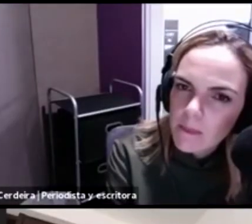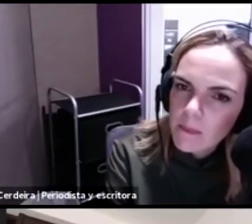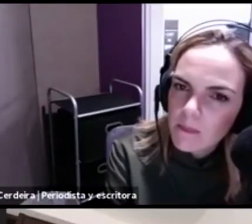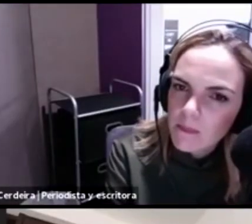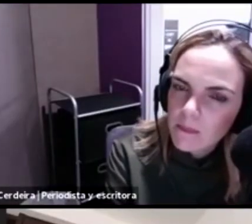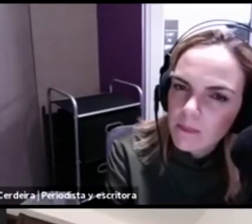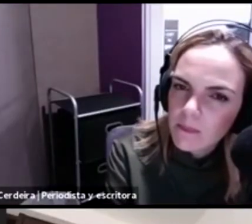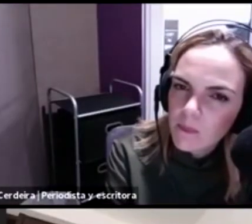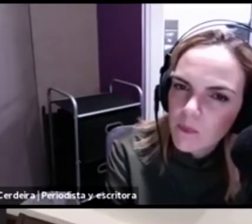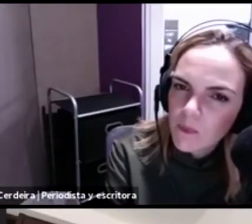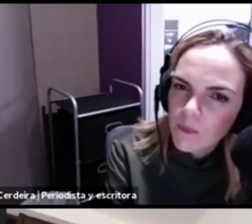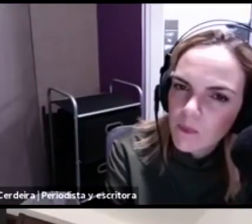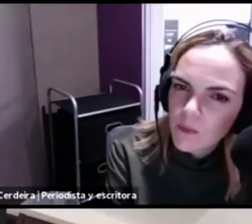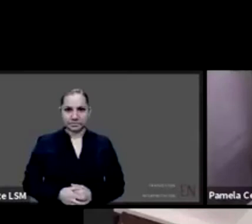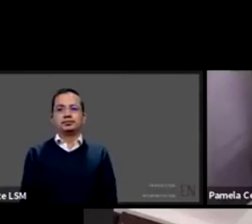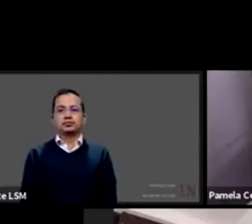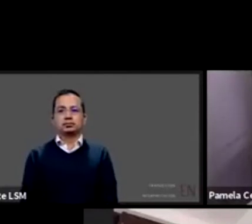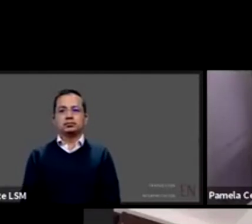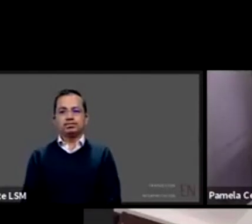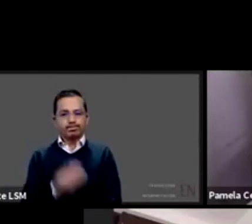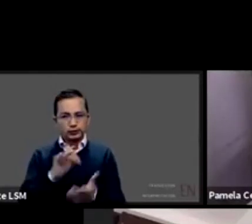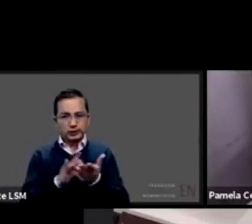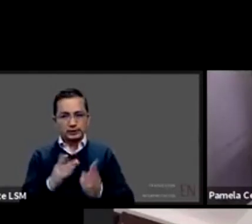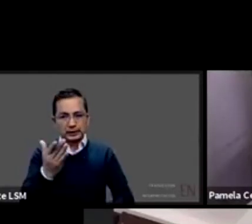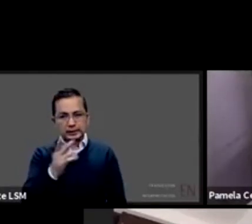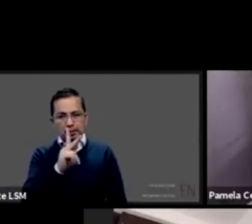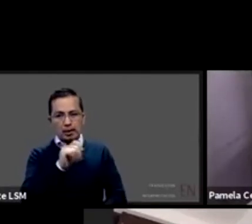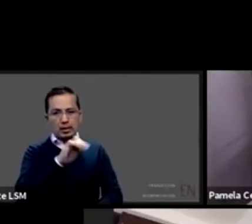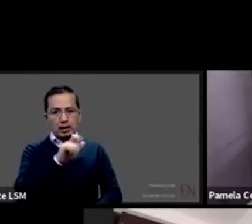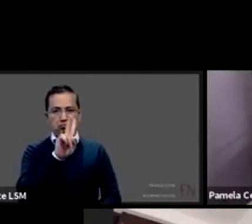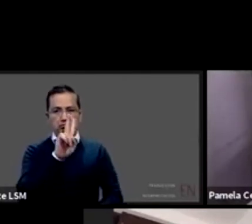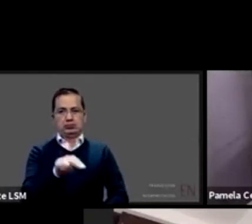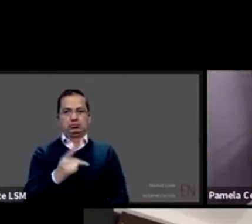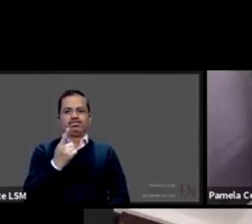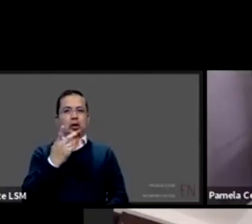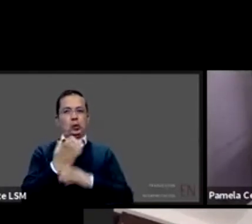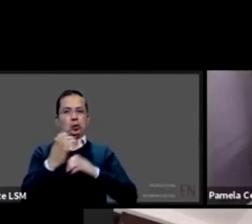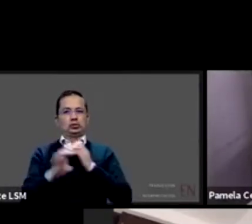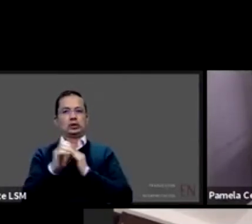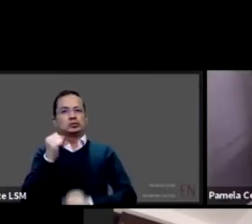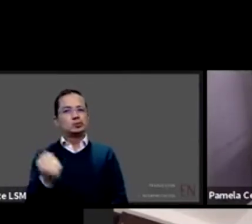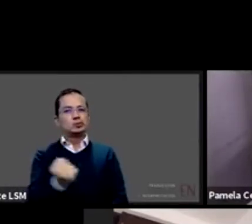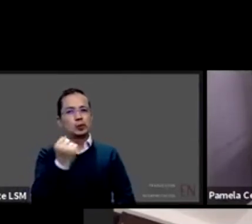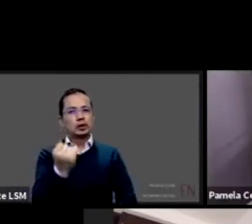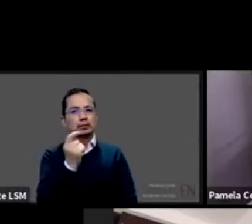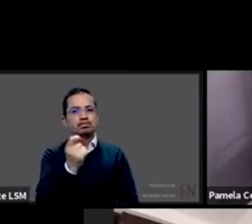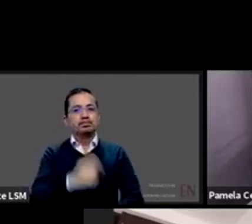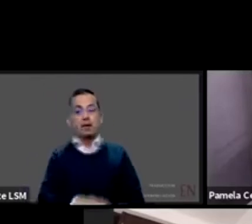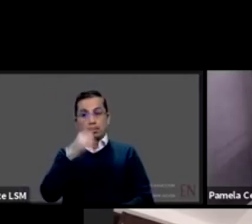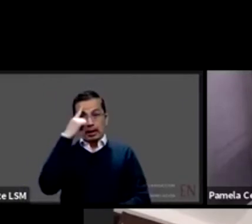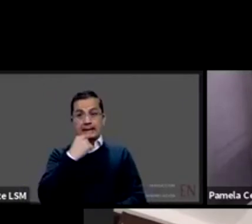en la afección de niñas, niñas, niños y adolescentes,